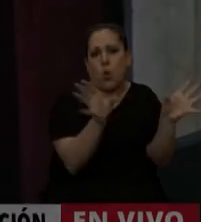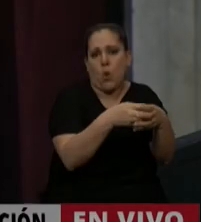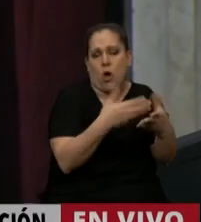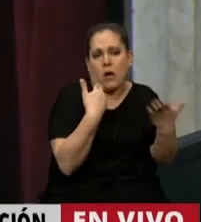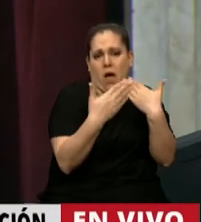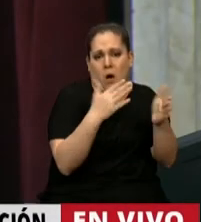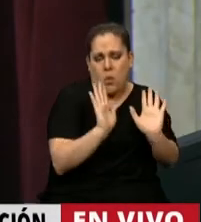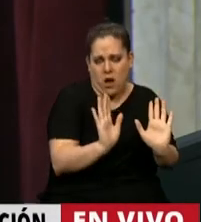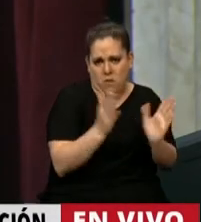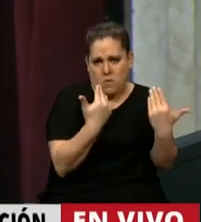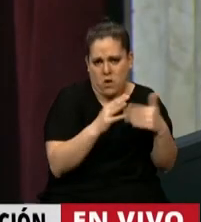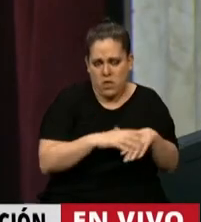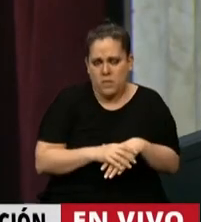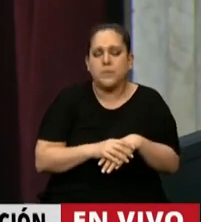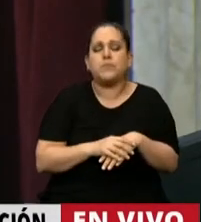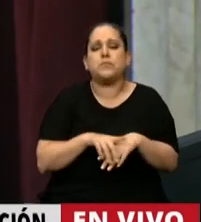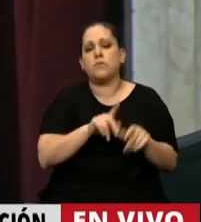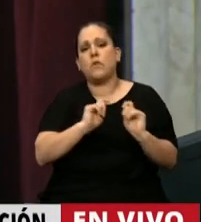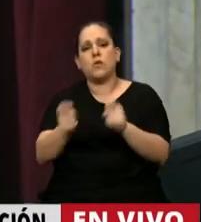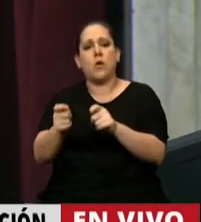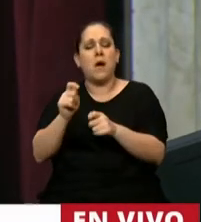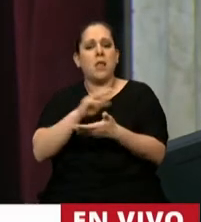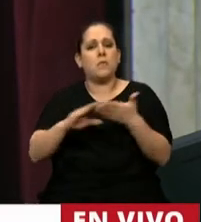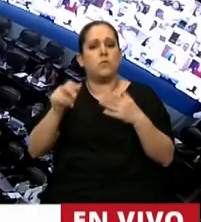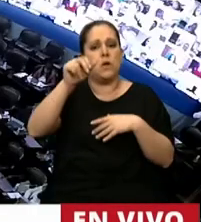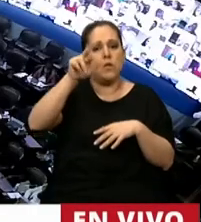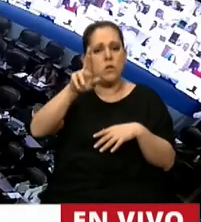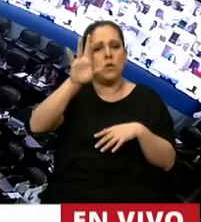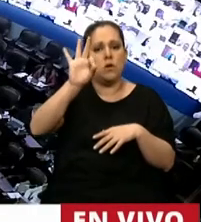Tiene la palabra el diputado Alejandro Rodríguez.